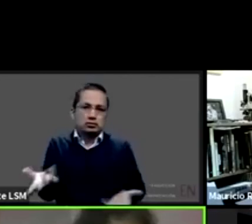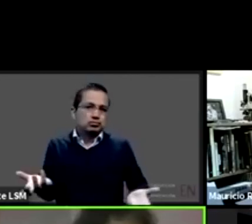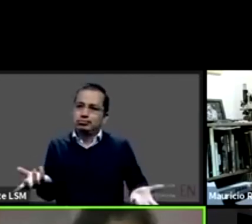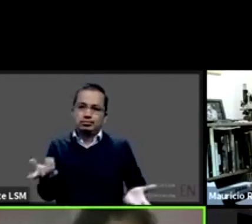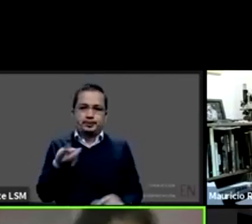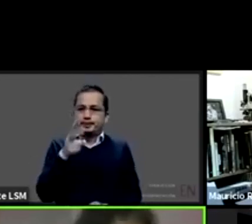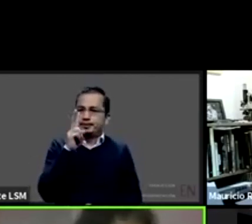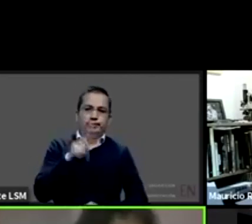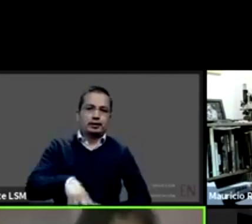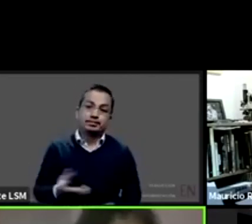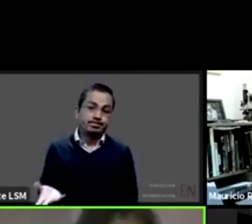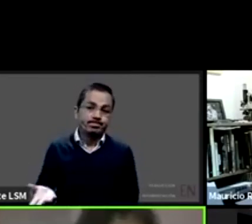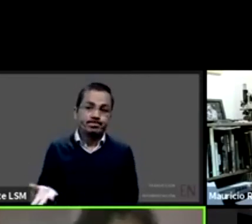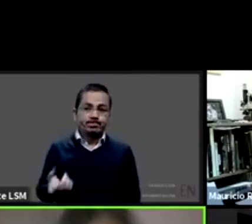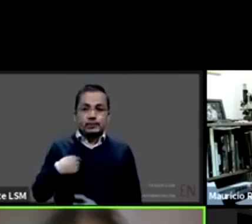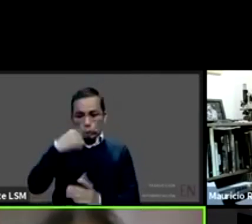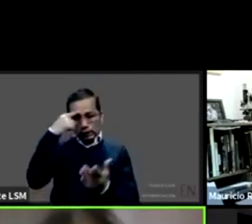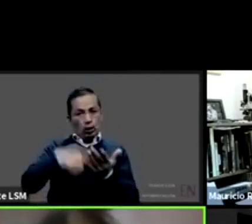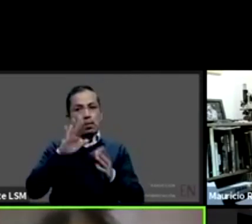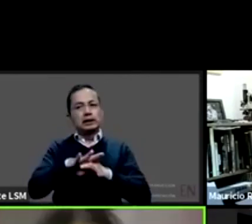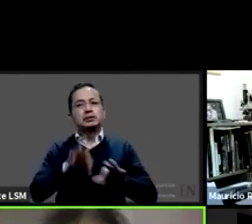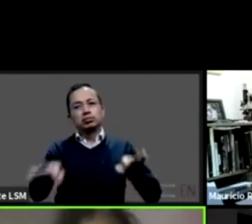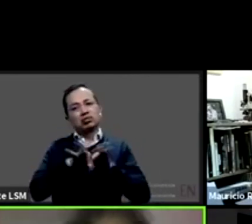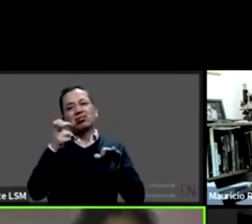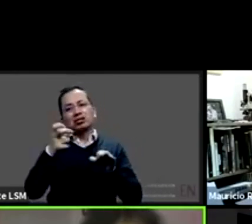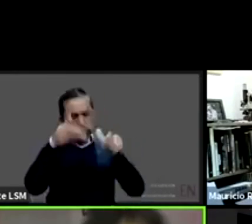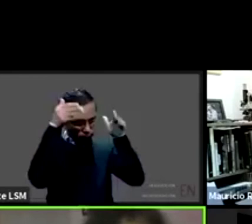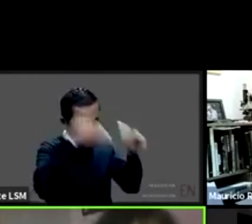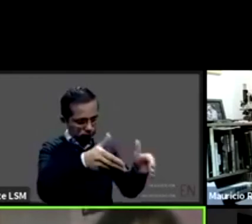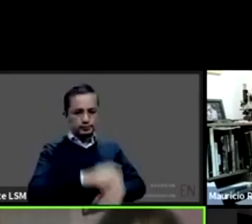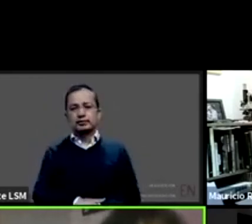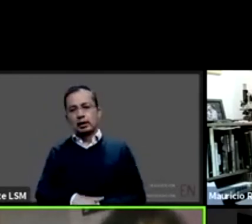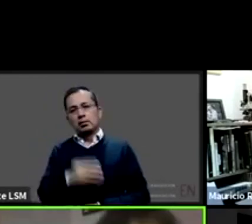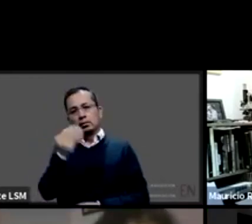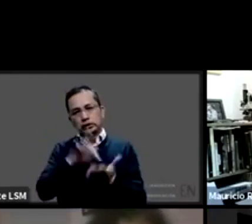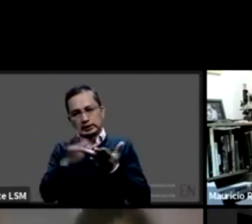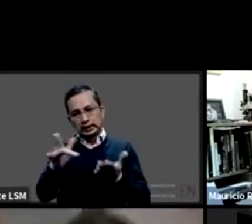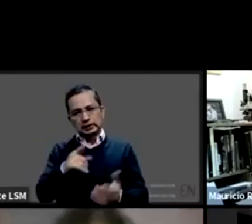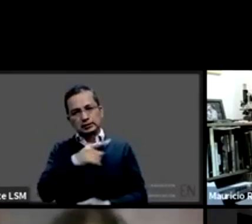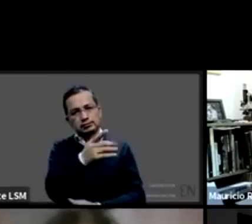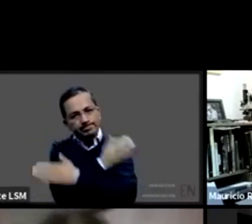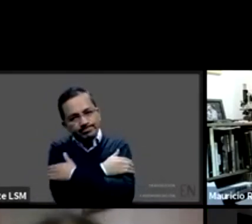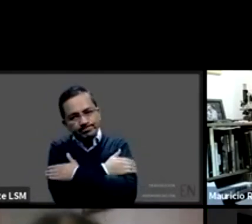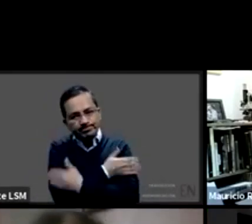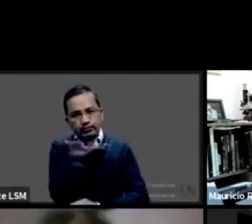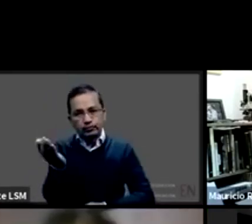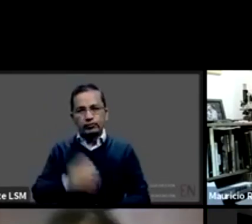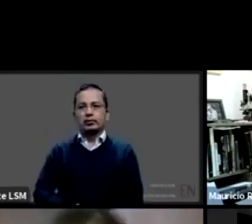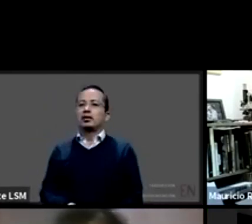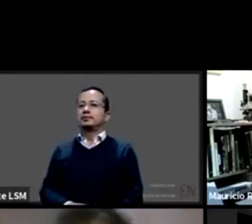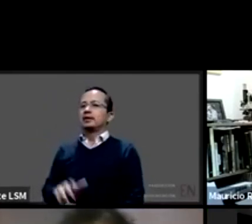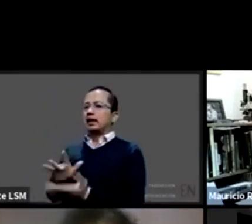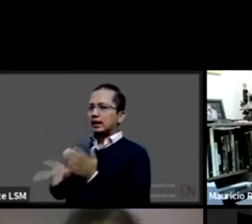creo que ese es el centro de todo les agradezco muchísimo les mando un gran abrazo gracias un fuerte abrazo gracias por habernos